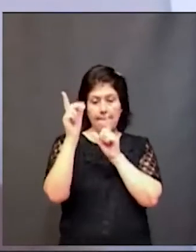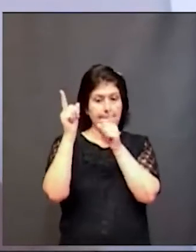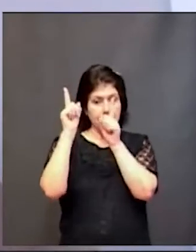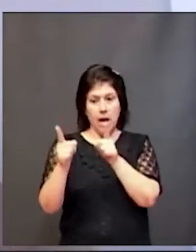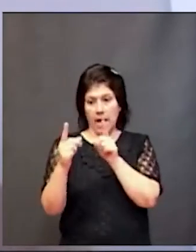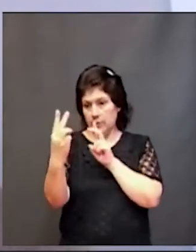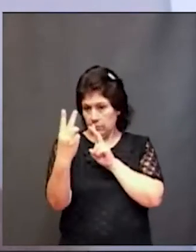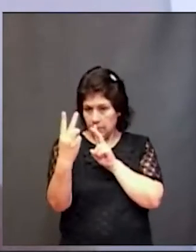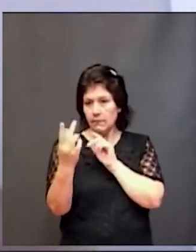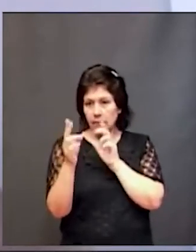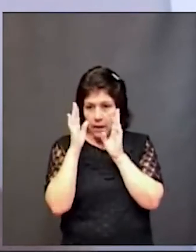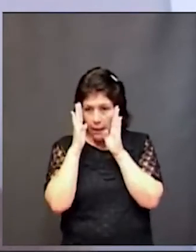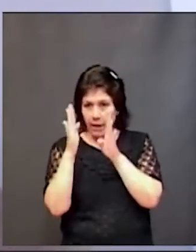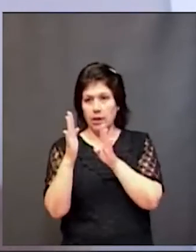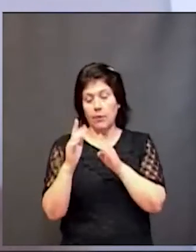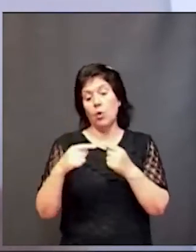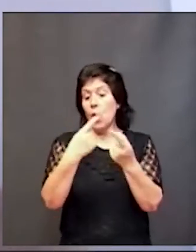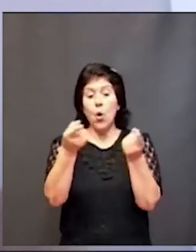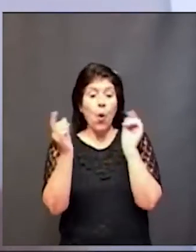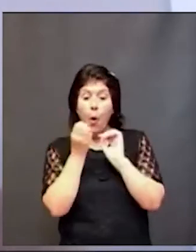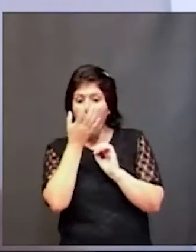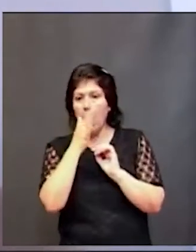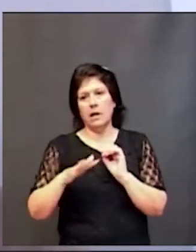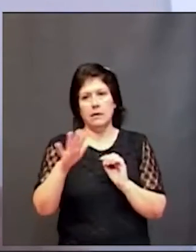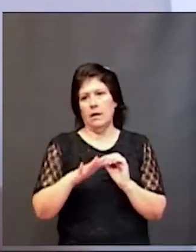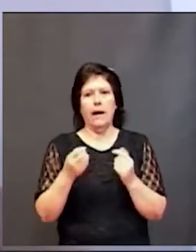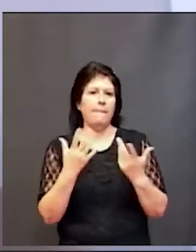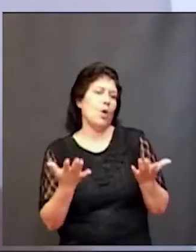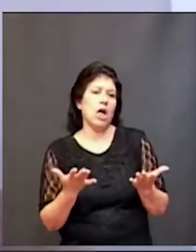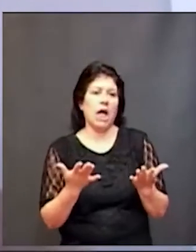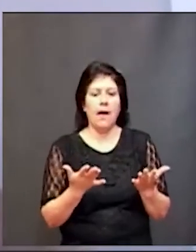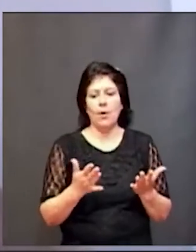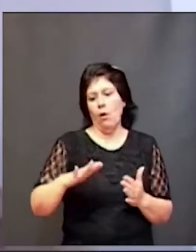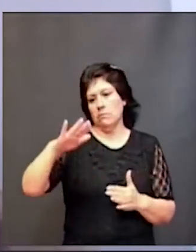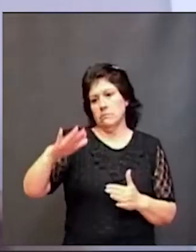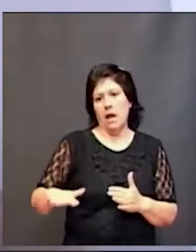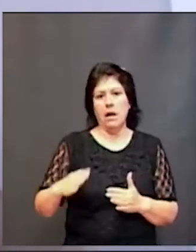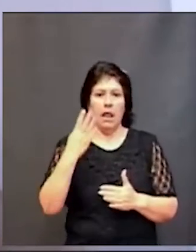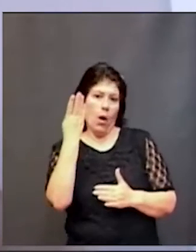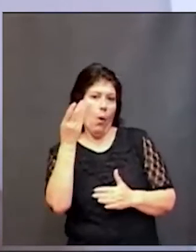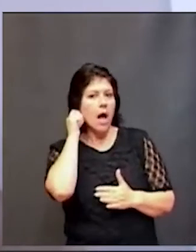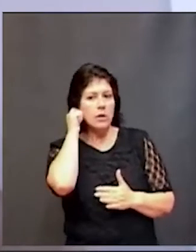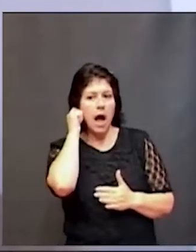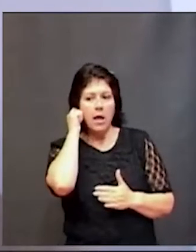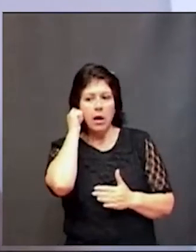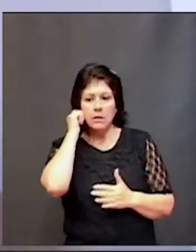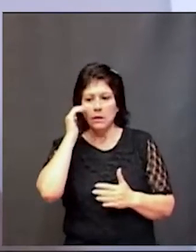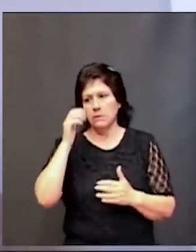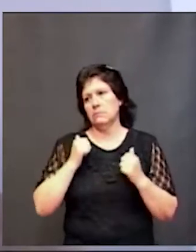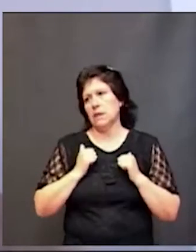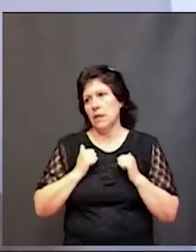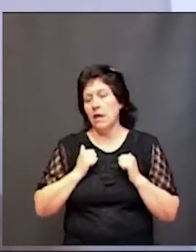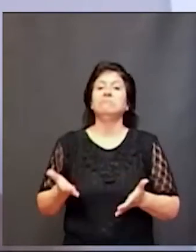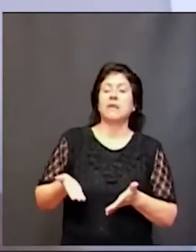las maes en una sala de jardín un nene de 4 años no puede levantarse cada 3 minutos porque algo le llamó la atención algo está